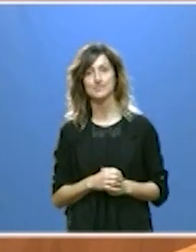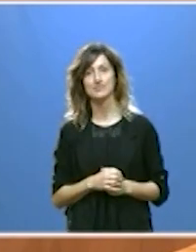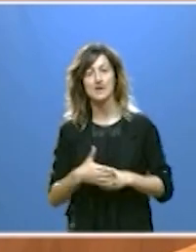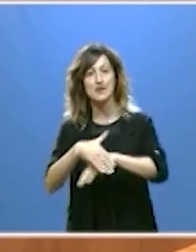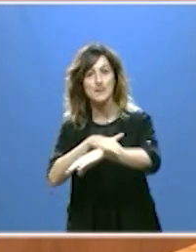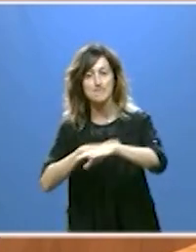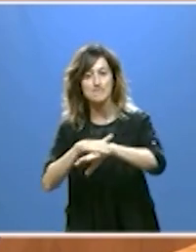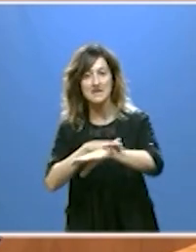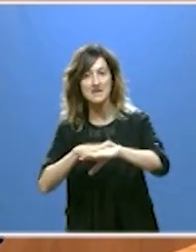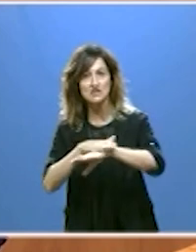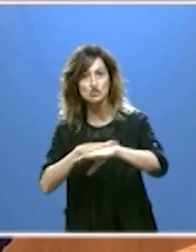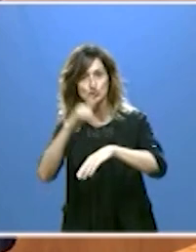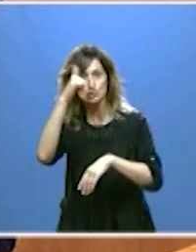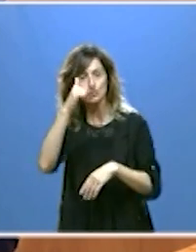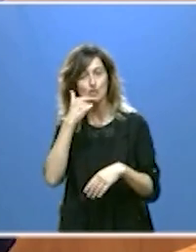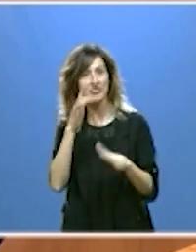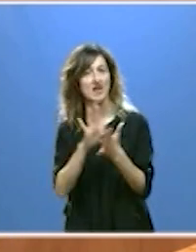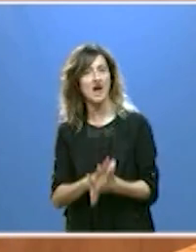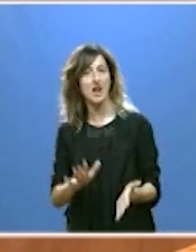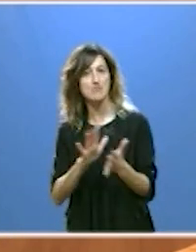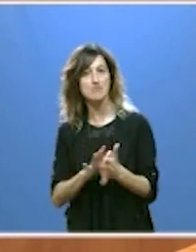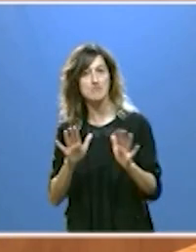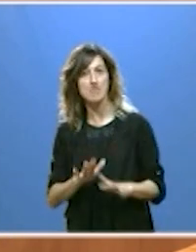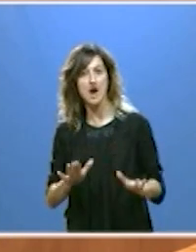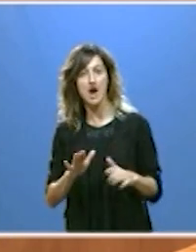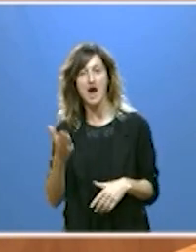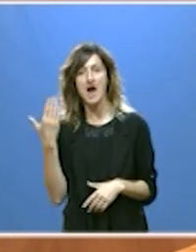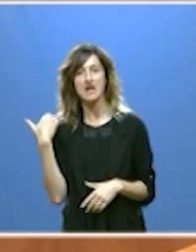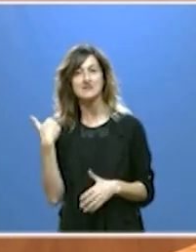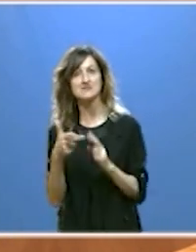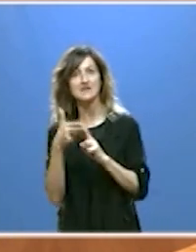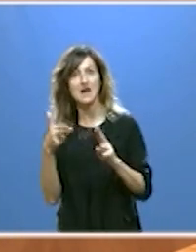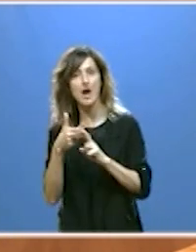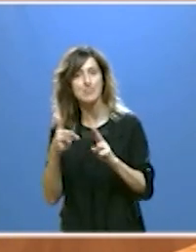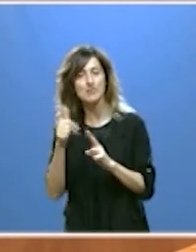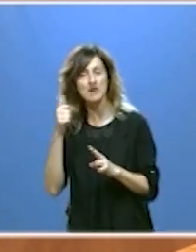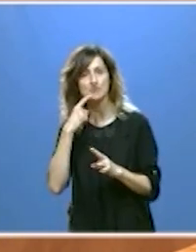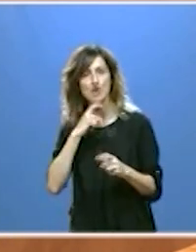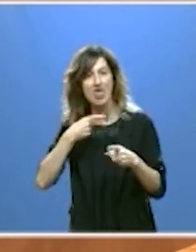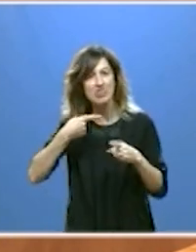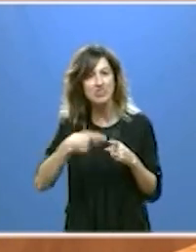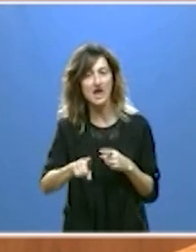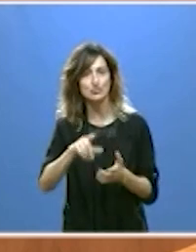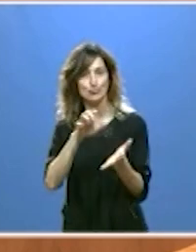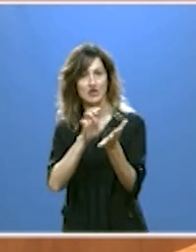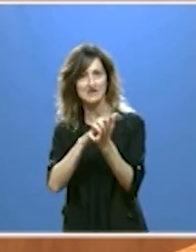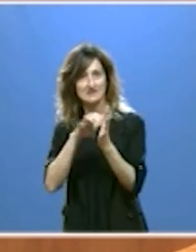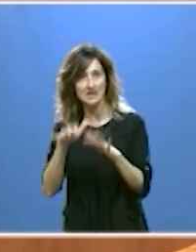ministro se toma esto con mucha calma aunque fue mucho más rápido en hacer daño a Castilla y León